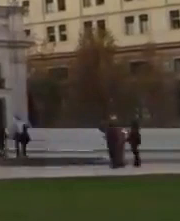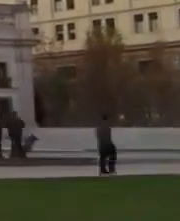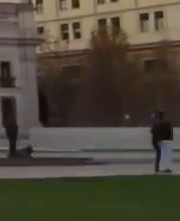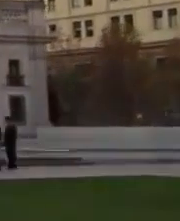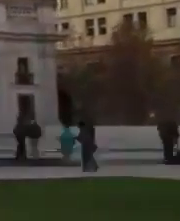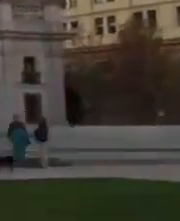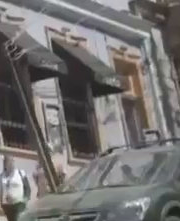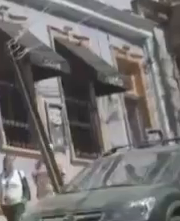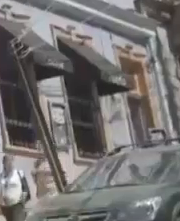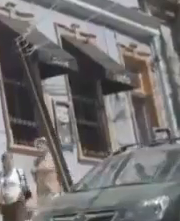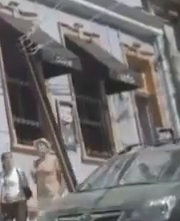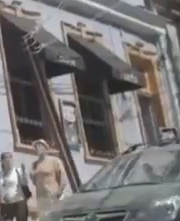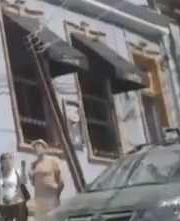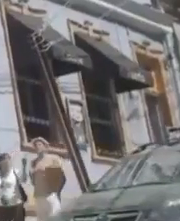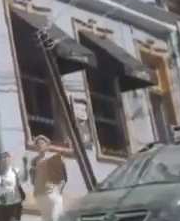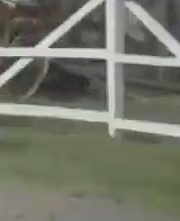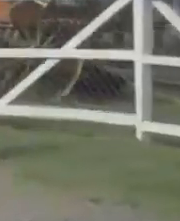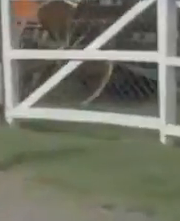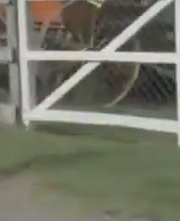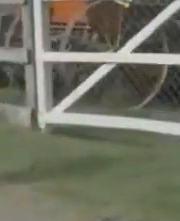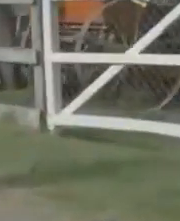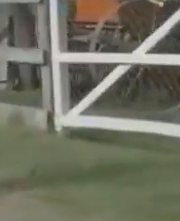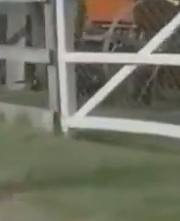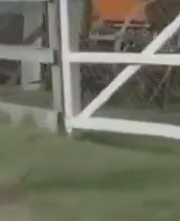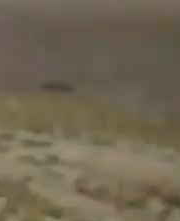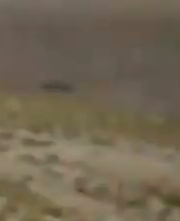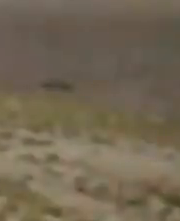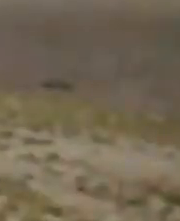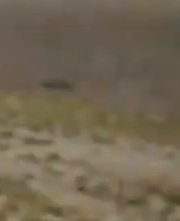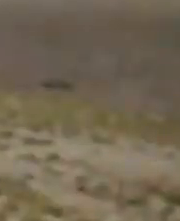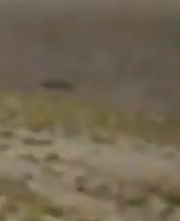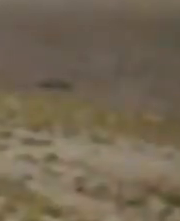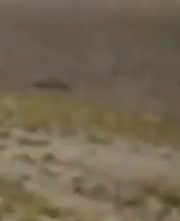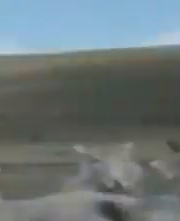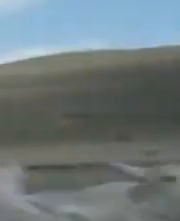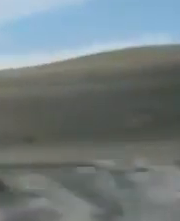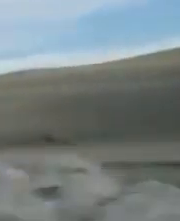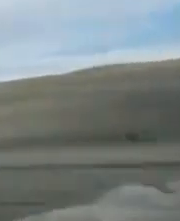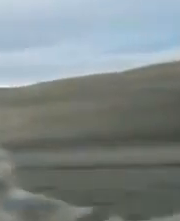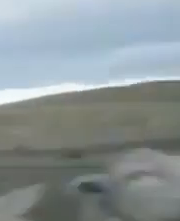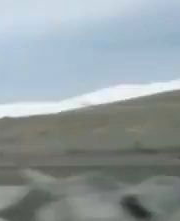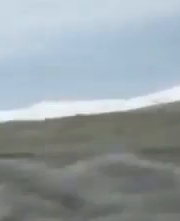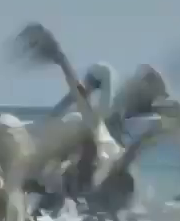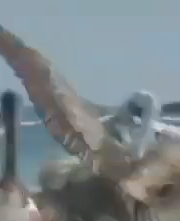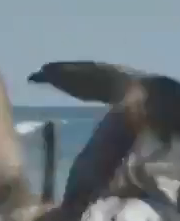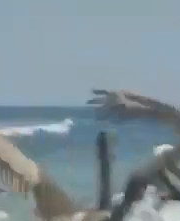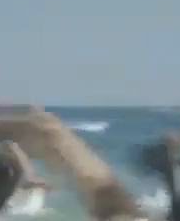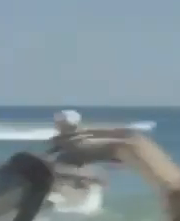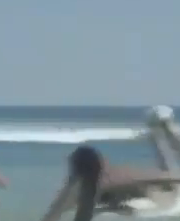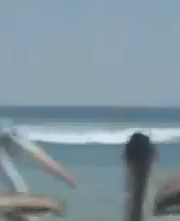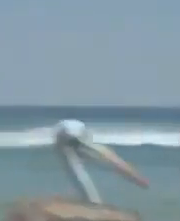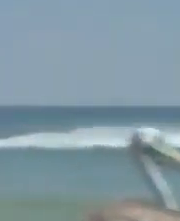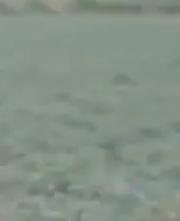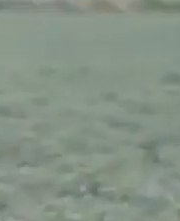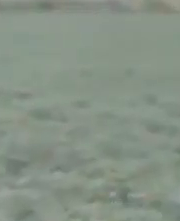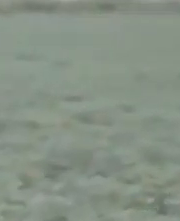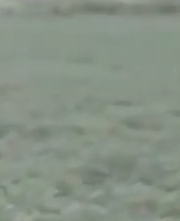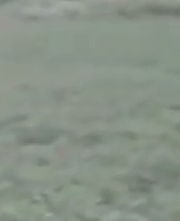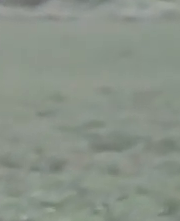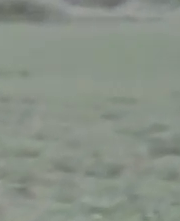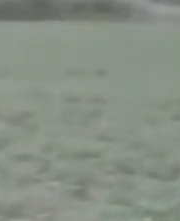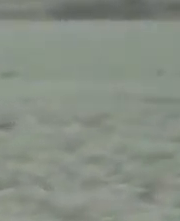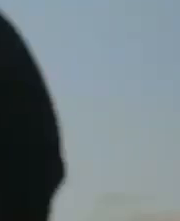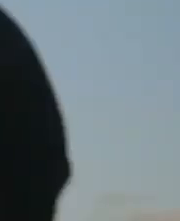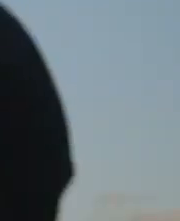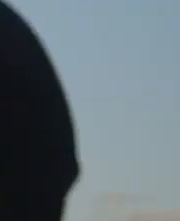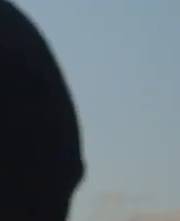transmitió el gobierno de Chile agradecemos a los canales de televisión y radio emisoras que integraron esta red voluntaria con